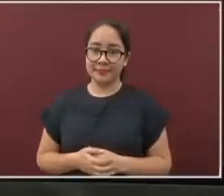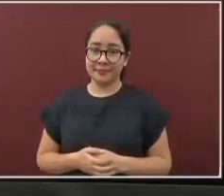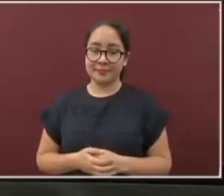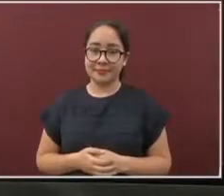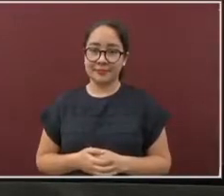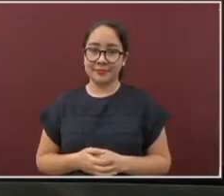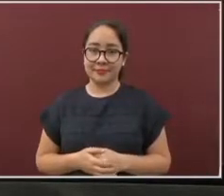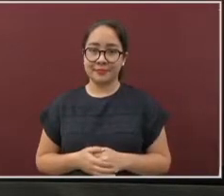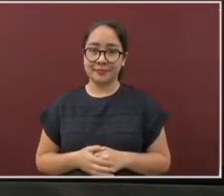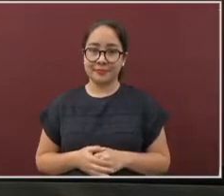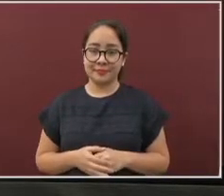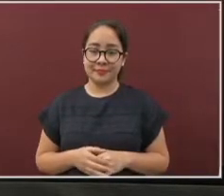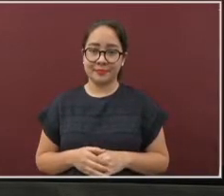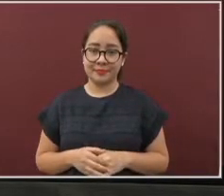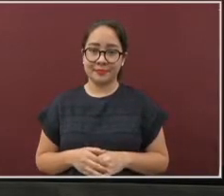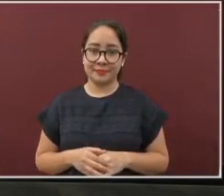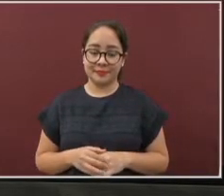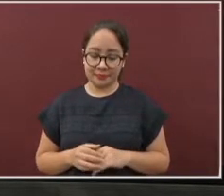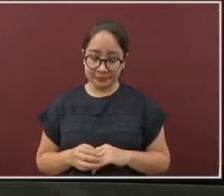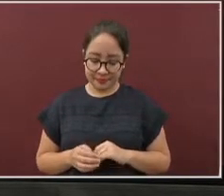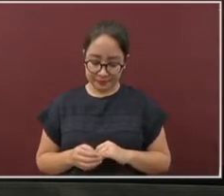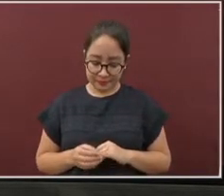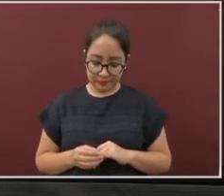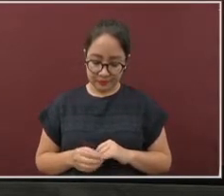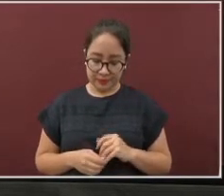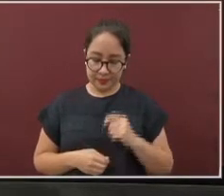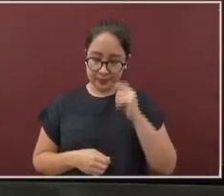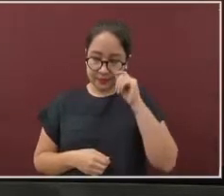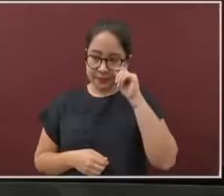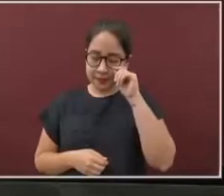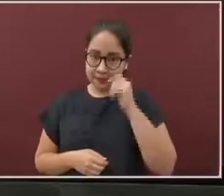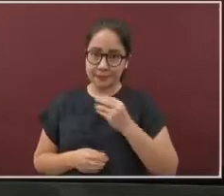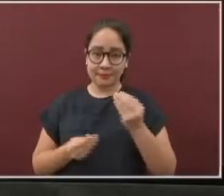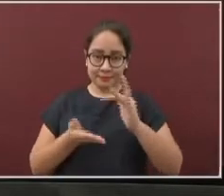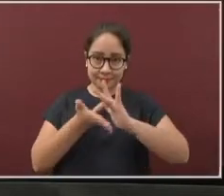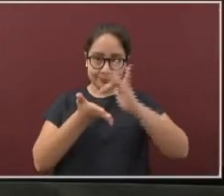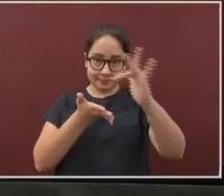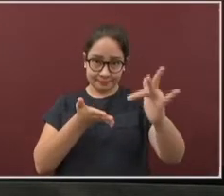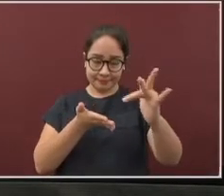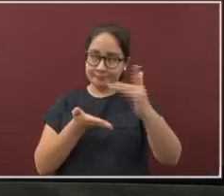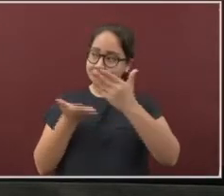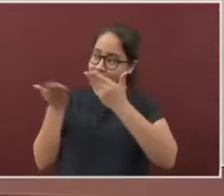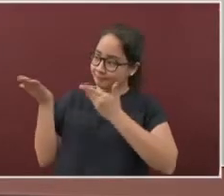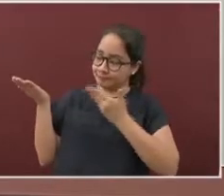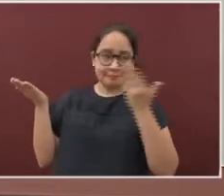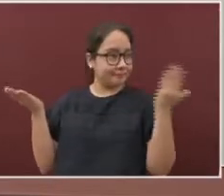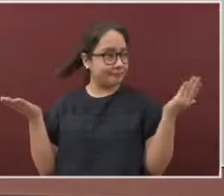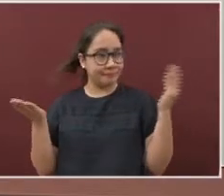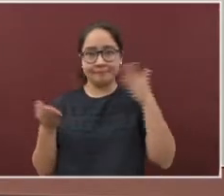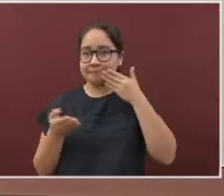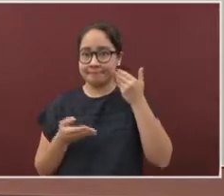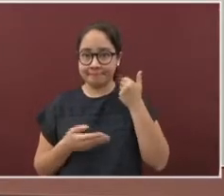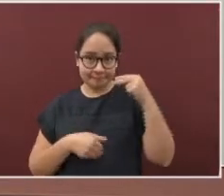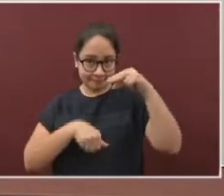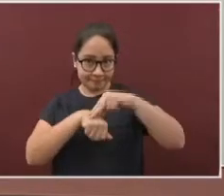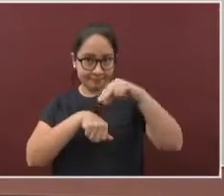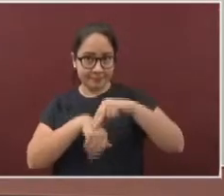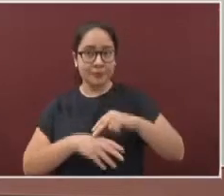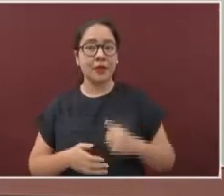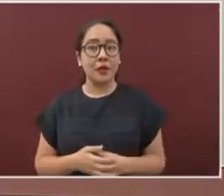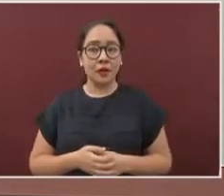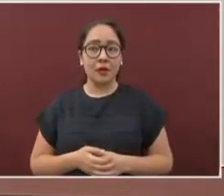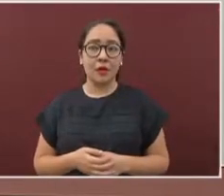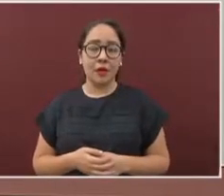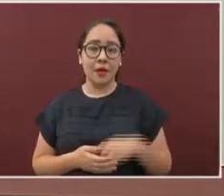Lor, Secretario de Salud. Muchísimas gracias. Muy amables doctoras. Familia Veracruzana, esta